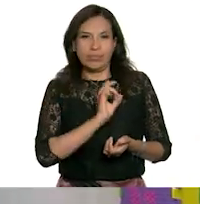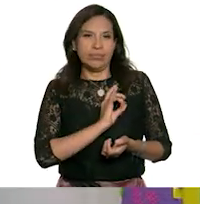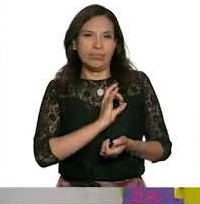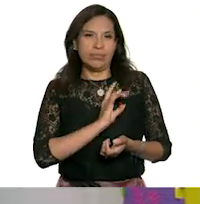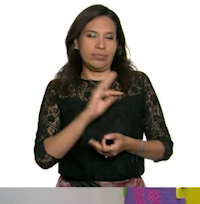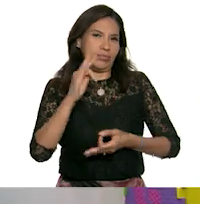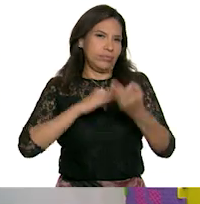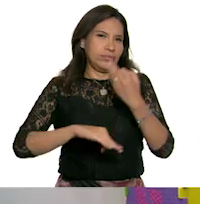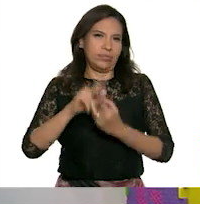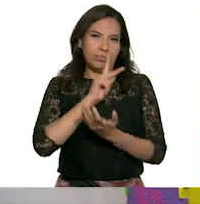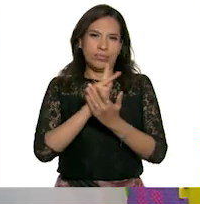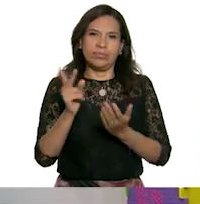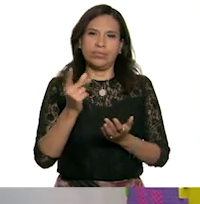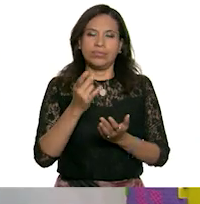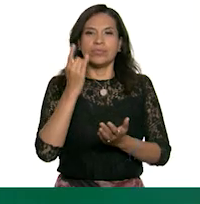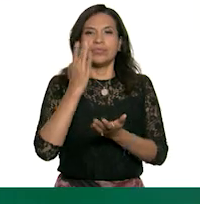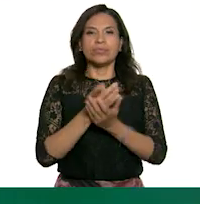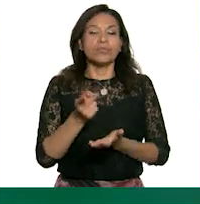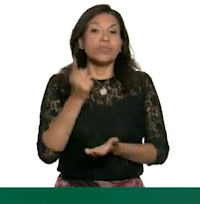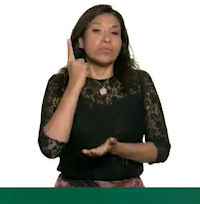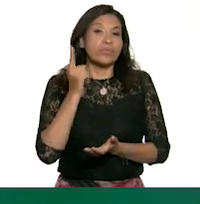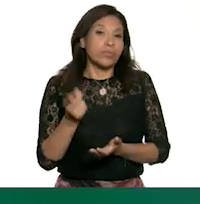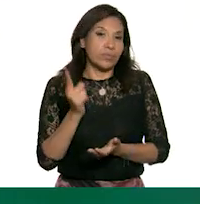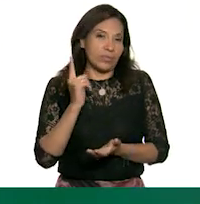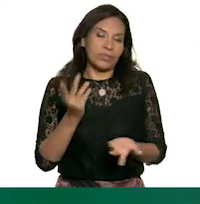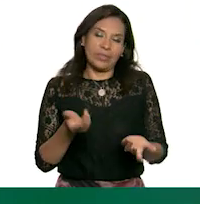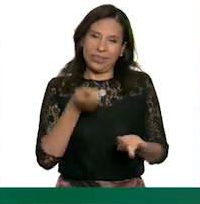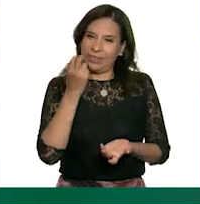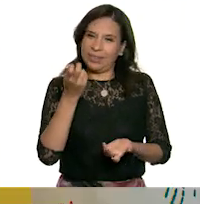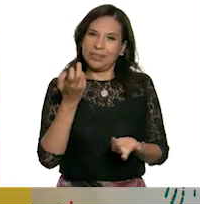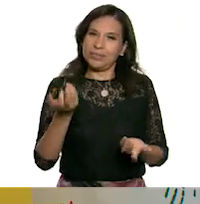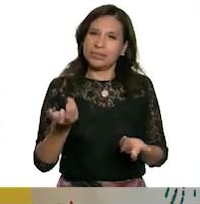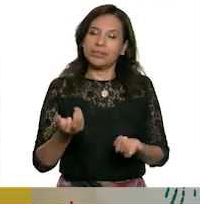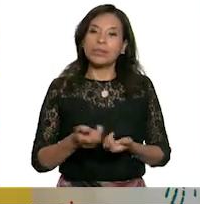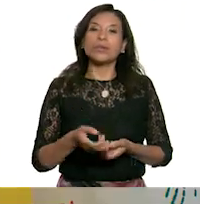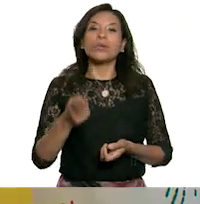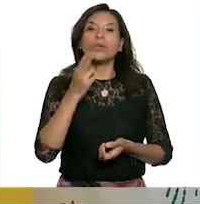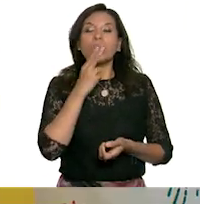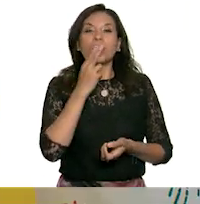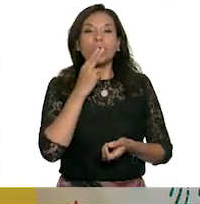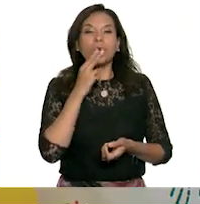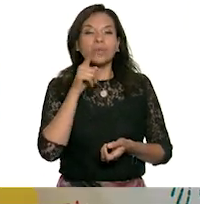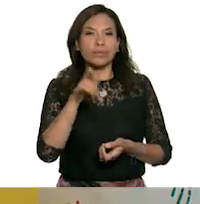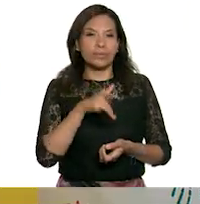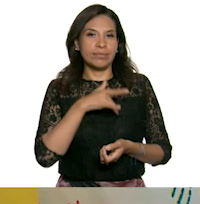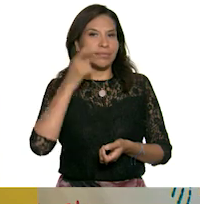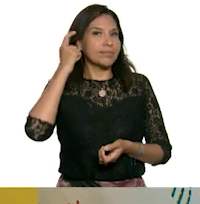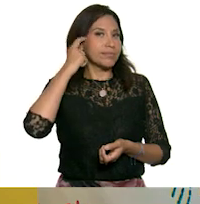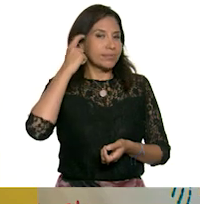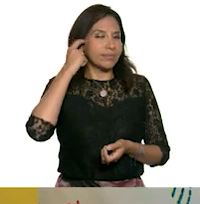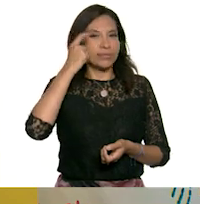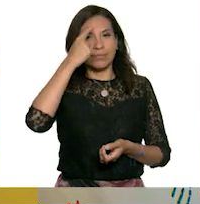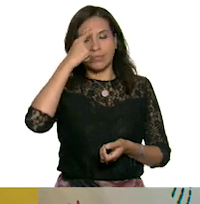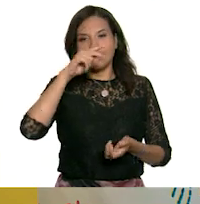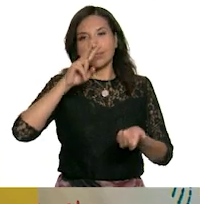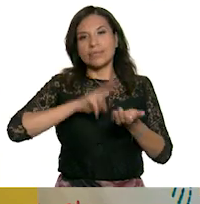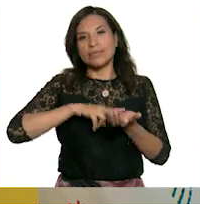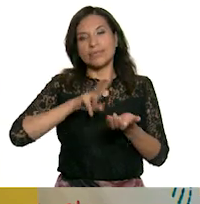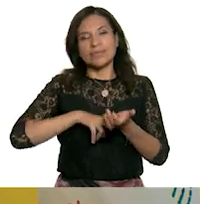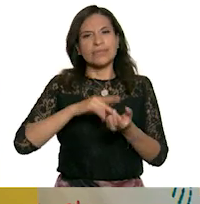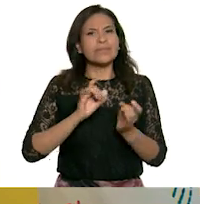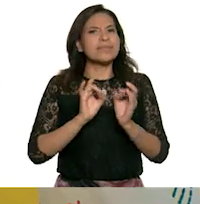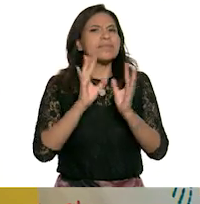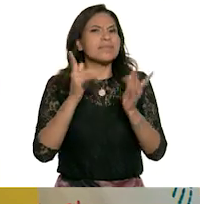pánico todos los perros creo que nada más fue este Efectivamente utilizaste tus pensamientos para valorar la